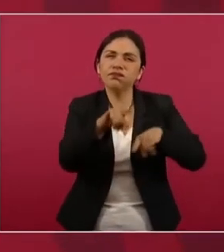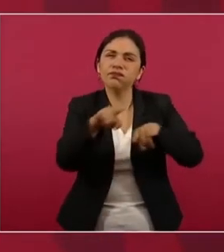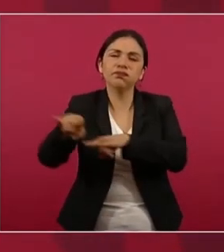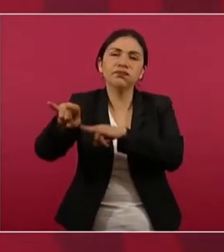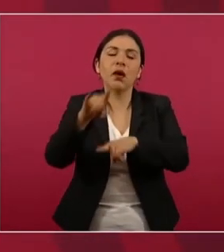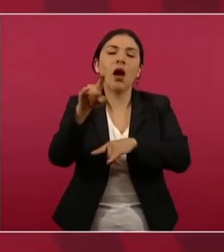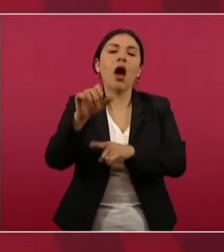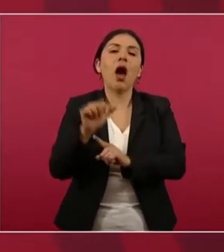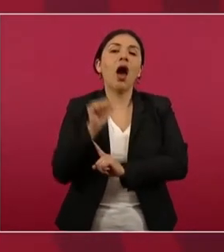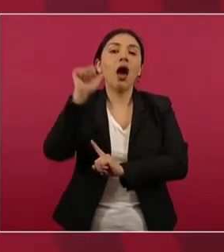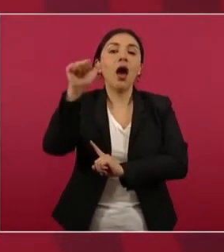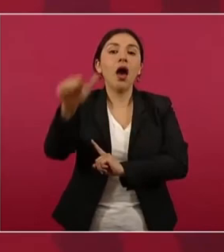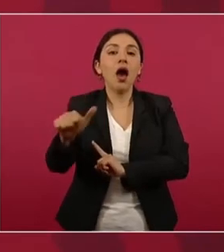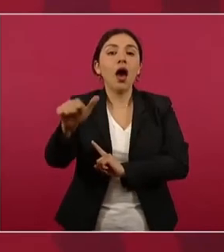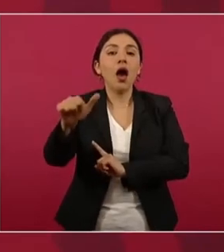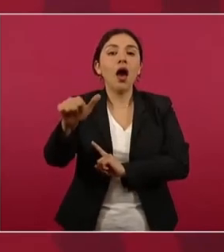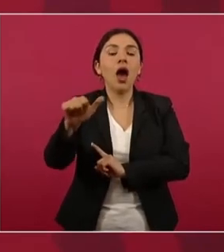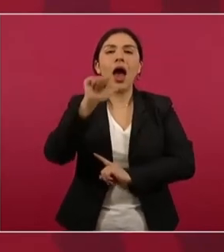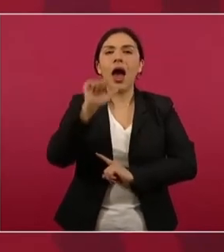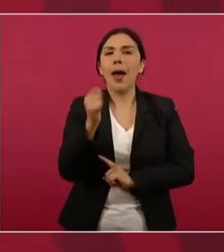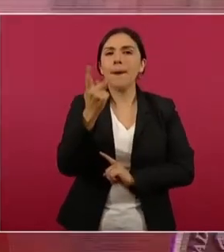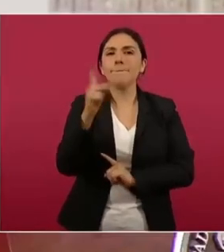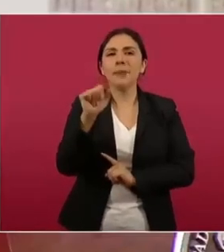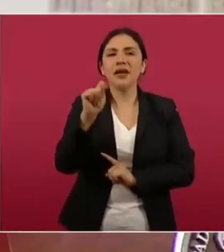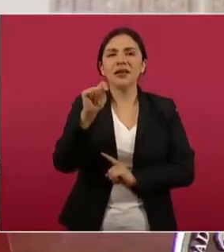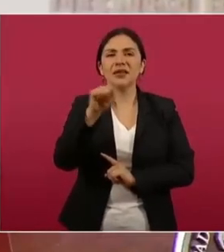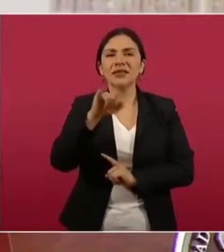Patxingán.